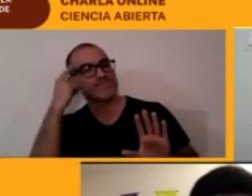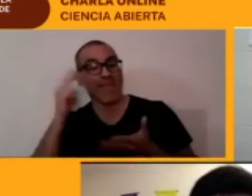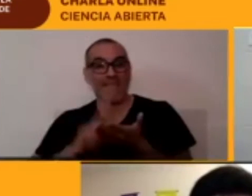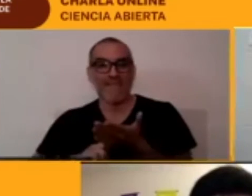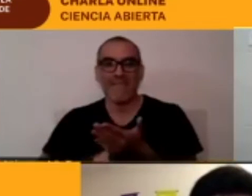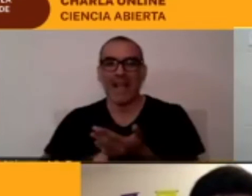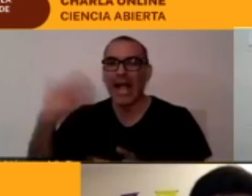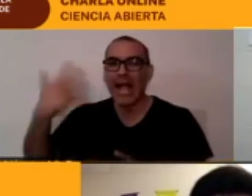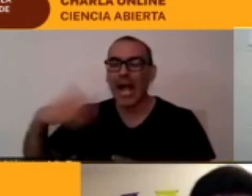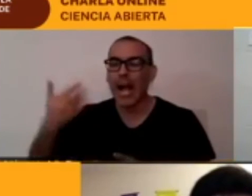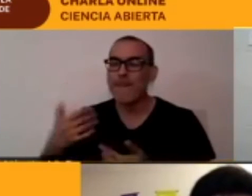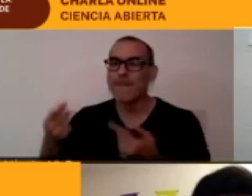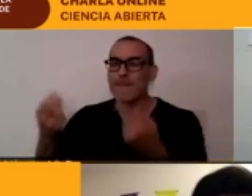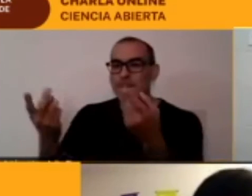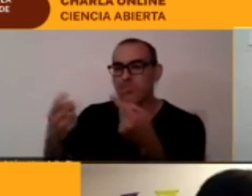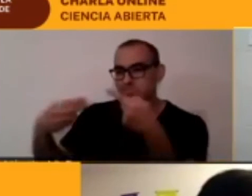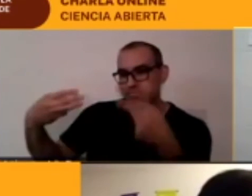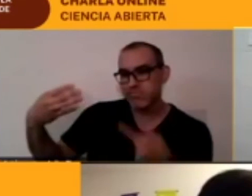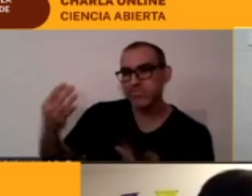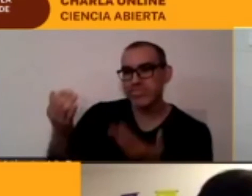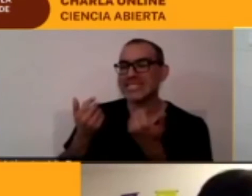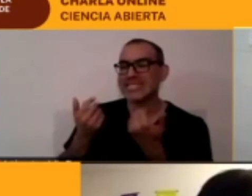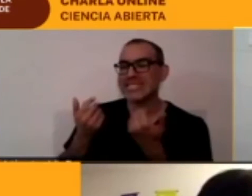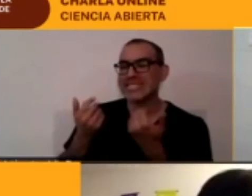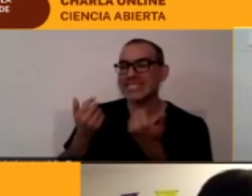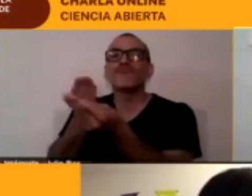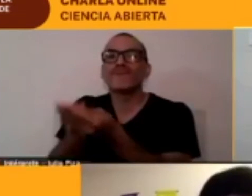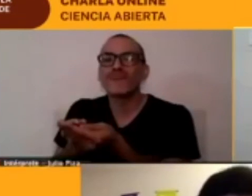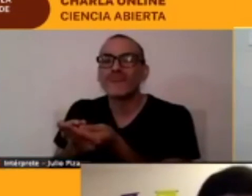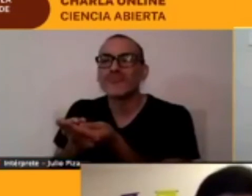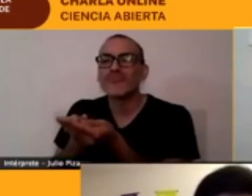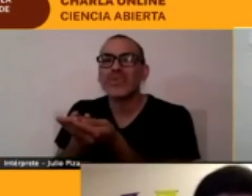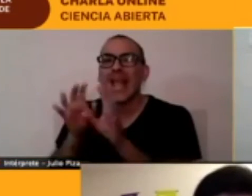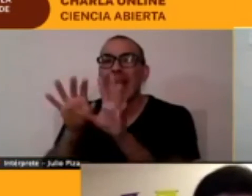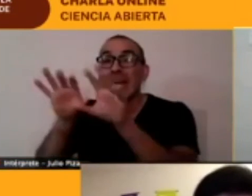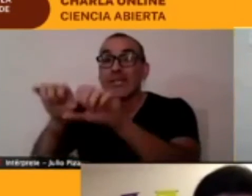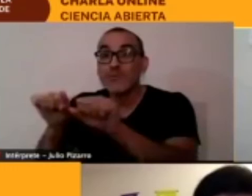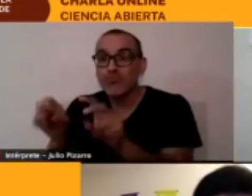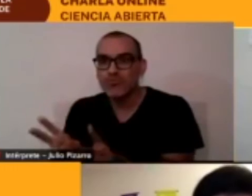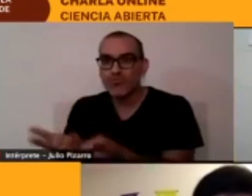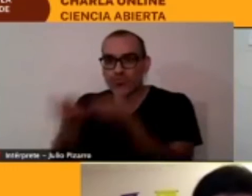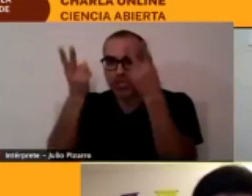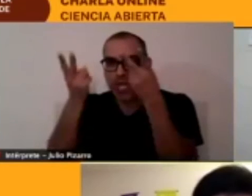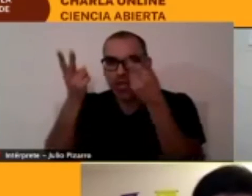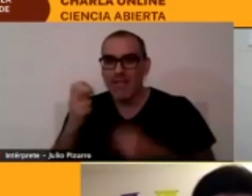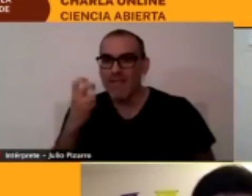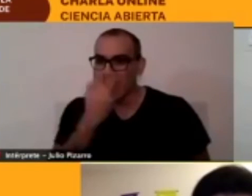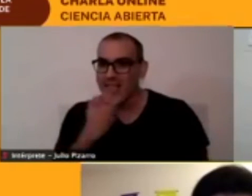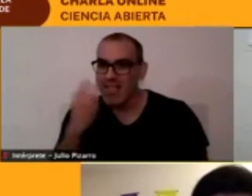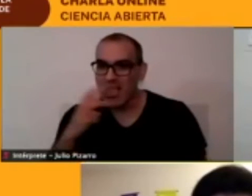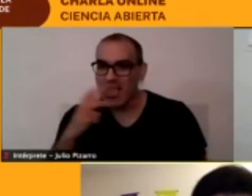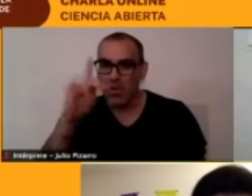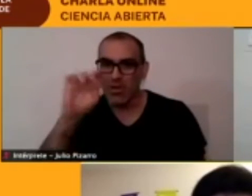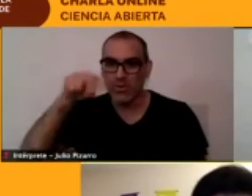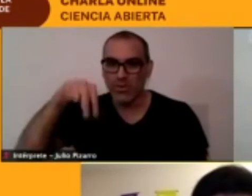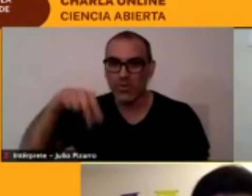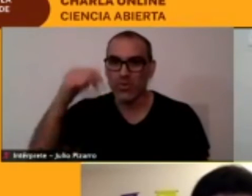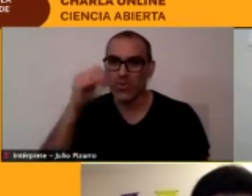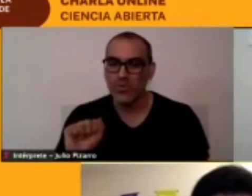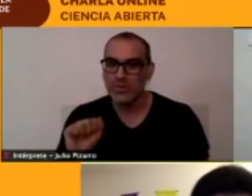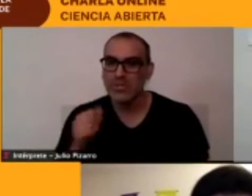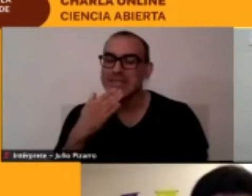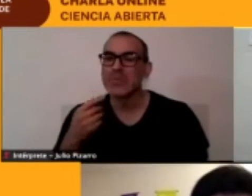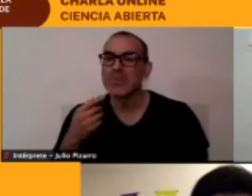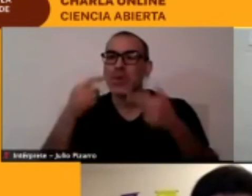aportar en lo que es la revitalización y la comprensión de la lengua cunsa y de la pluralización.